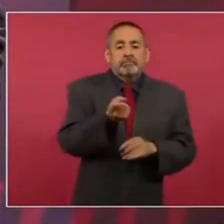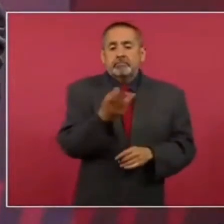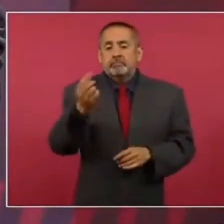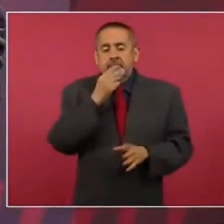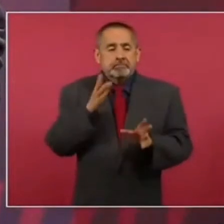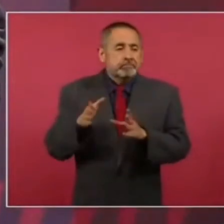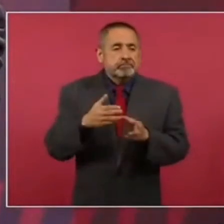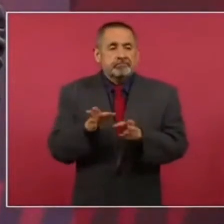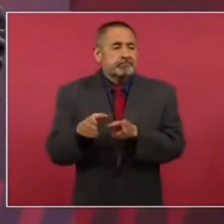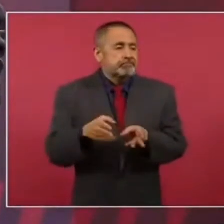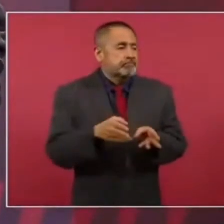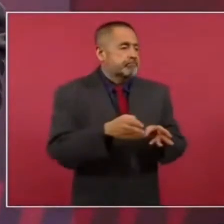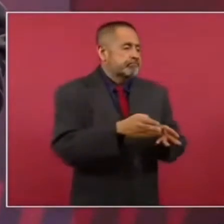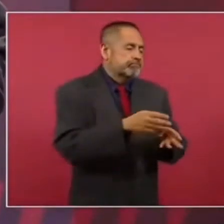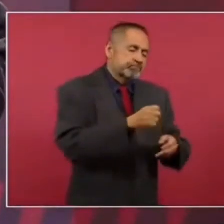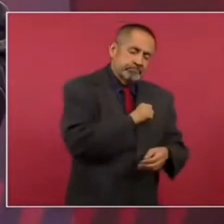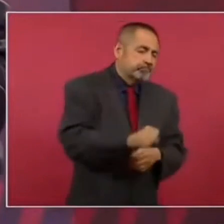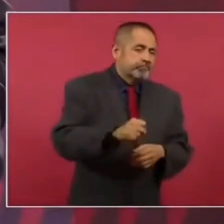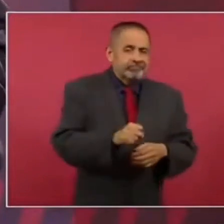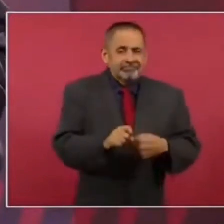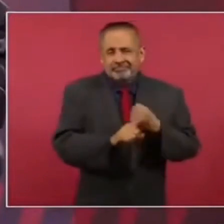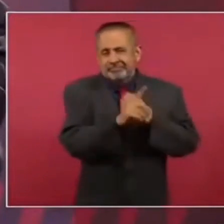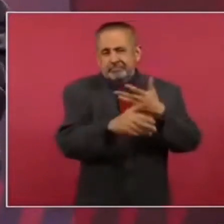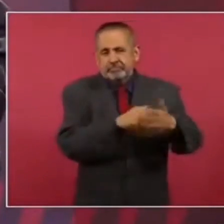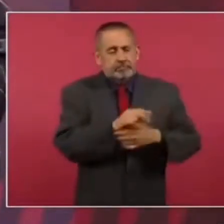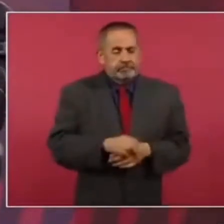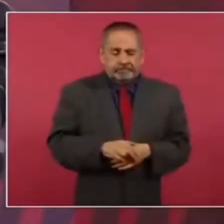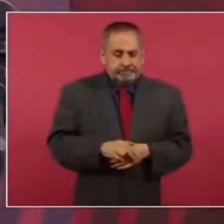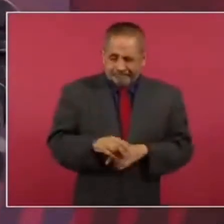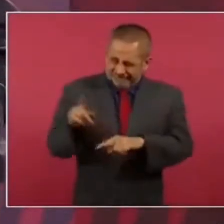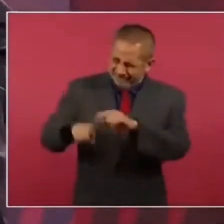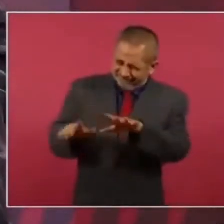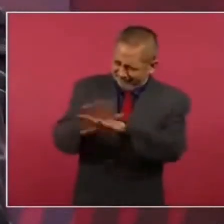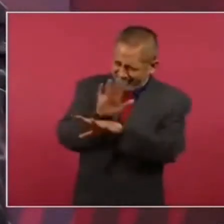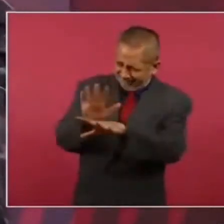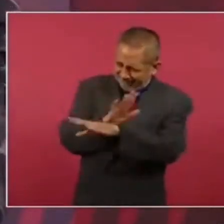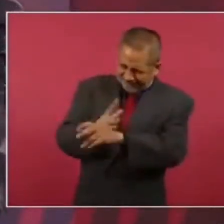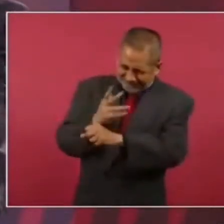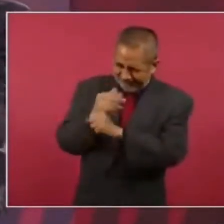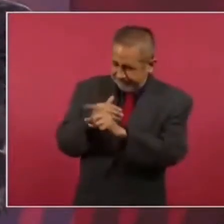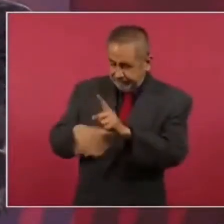camino de las conductas antisociales. Y que si cambiamos las circunstancias,